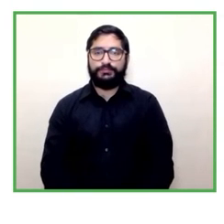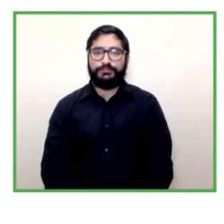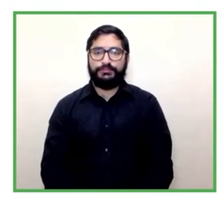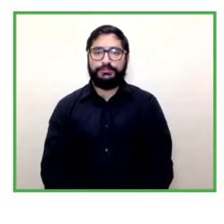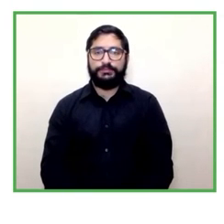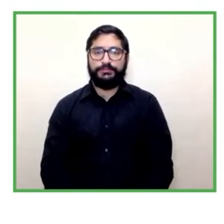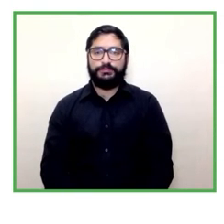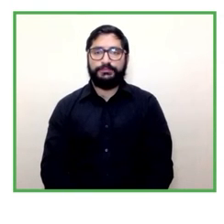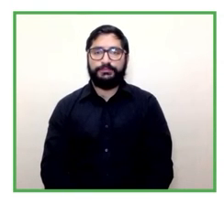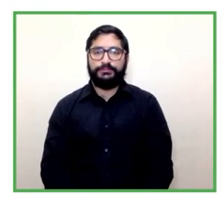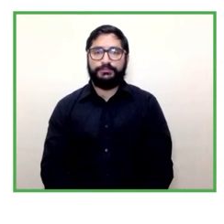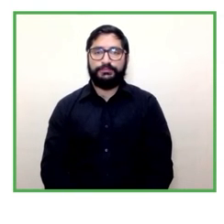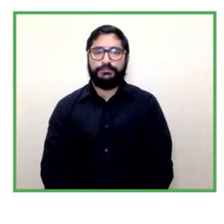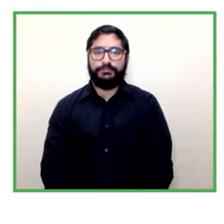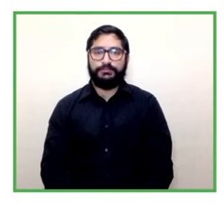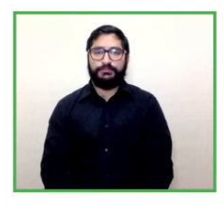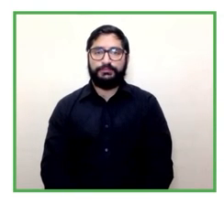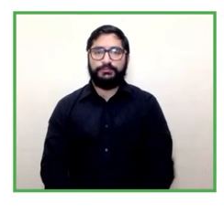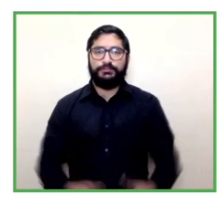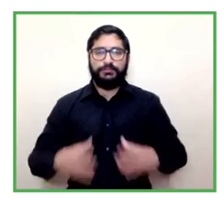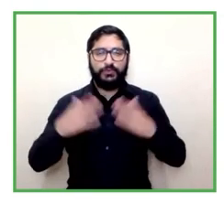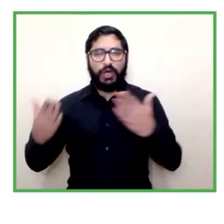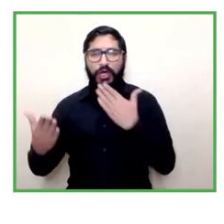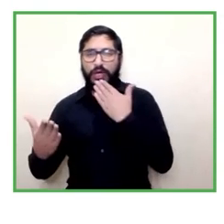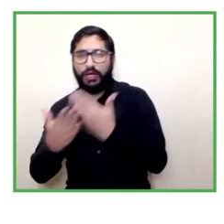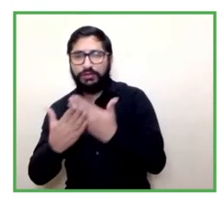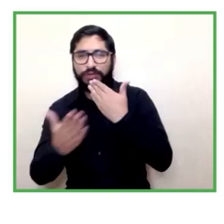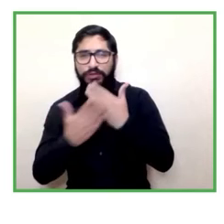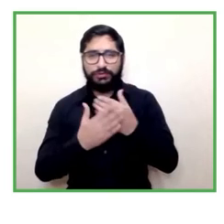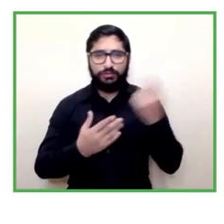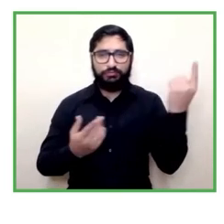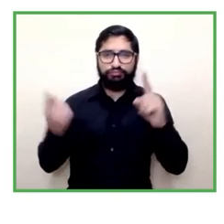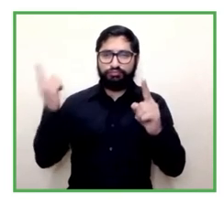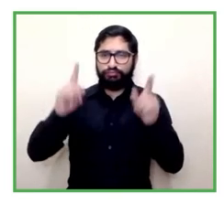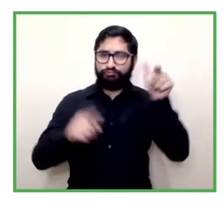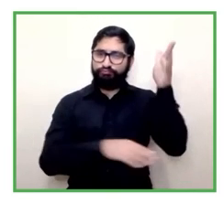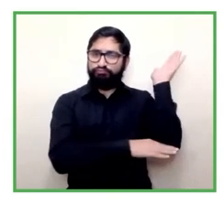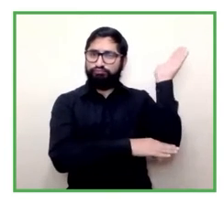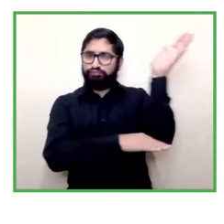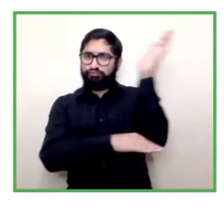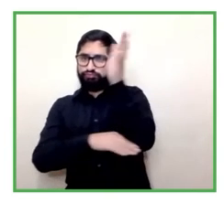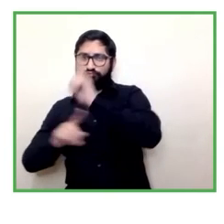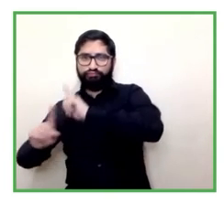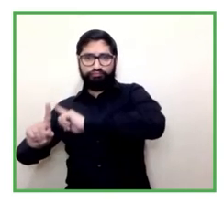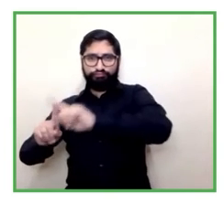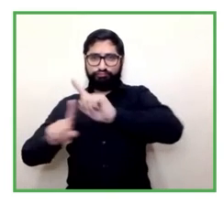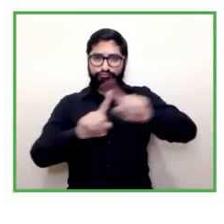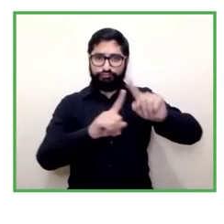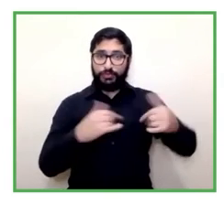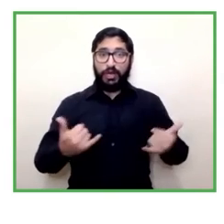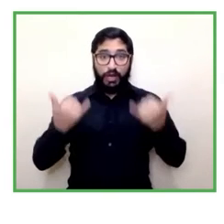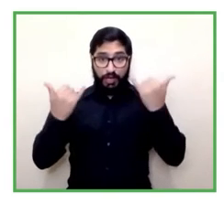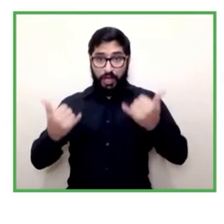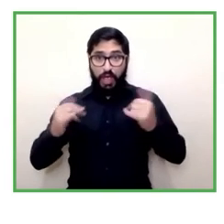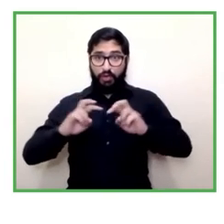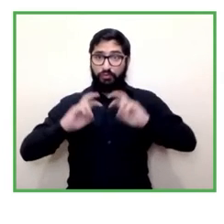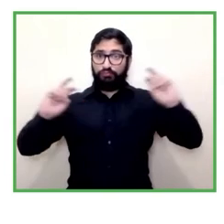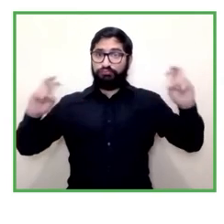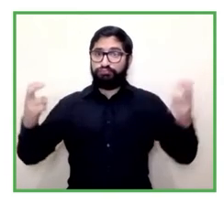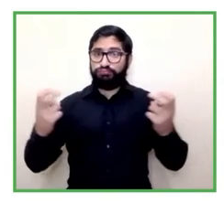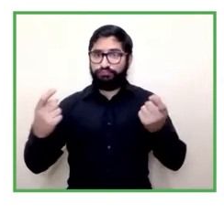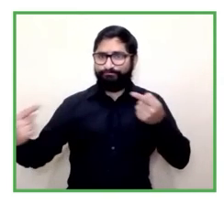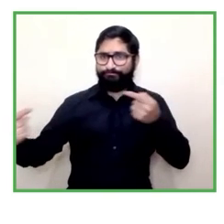bueno muchas gracias por sus presentaciones nos encontramos en el momento del panel en que estamos con Felipe